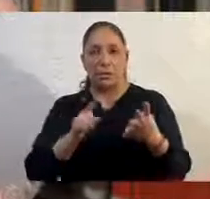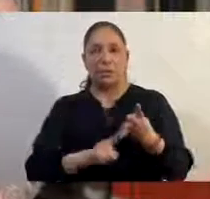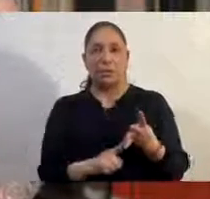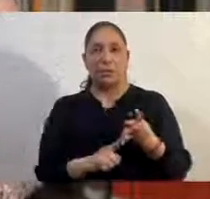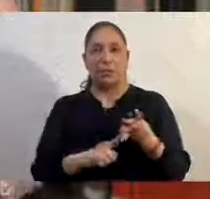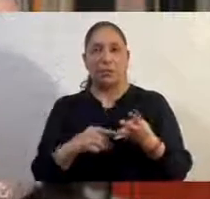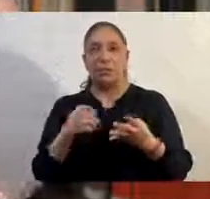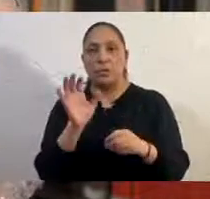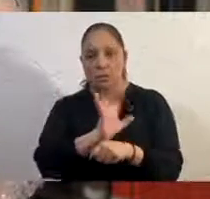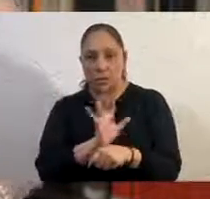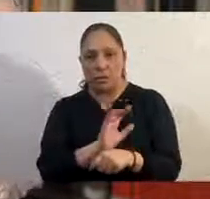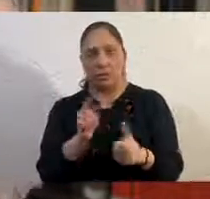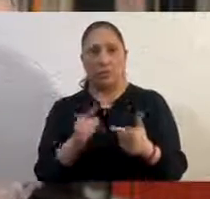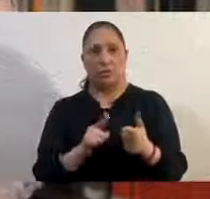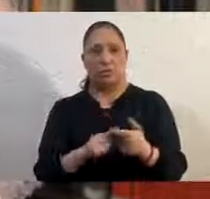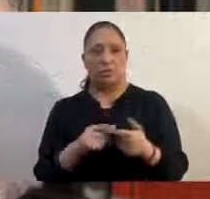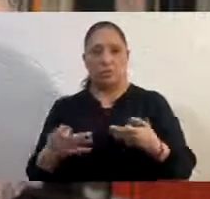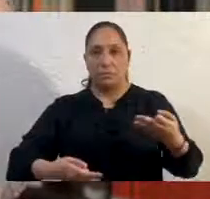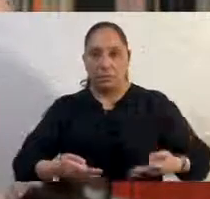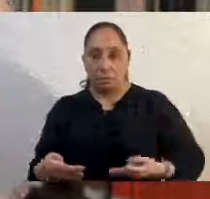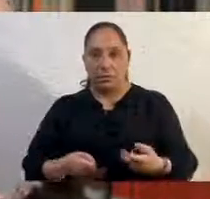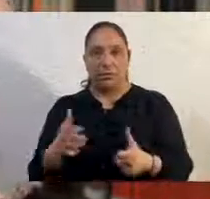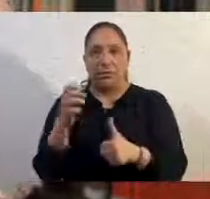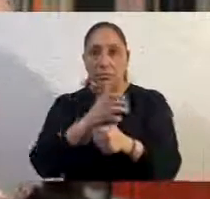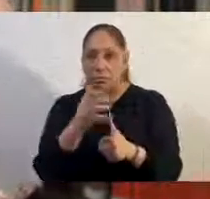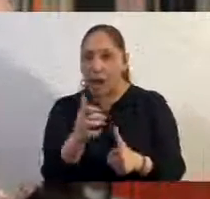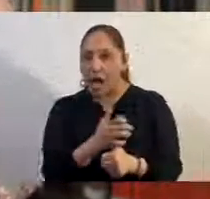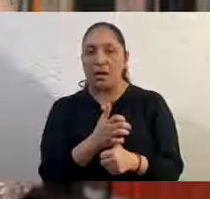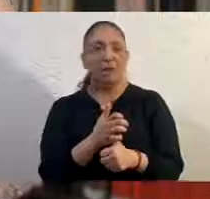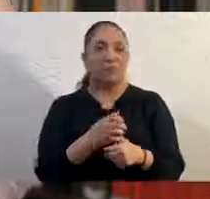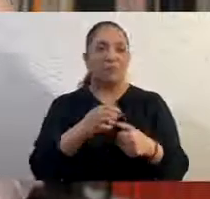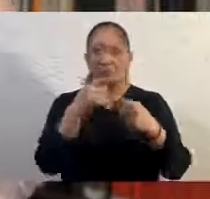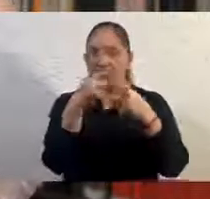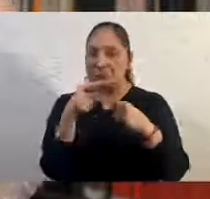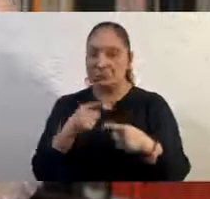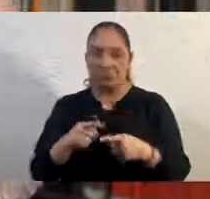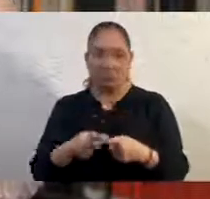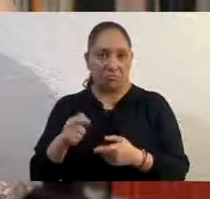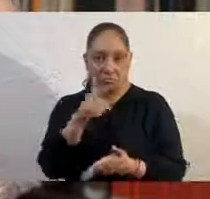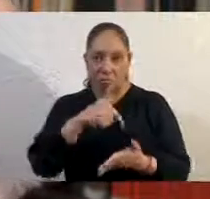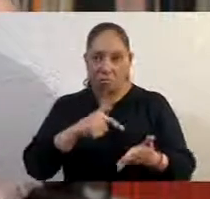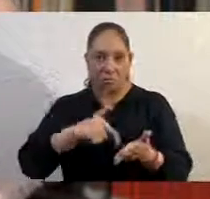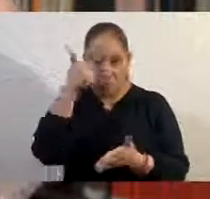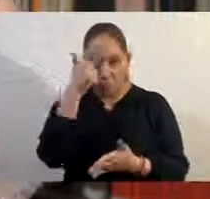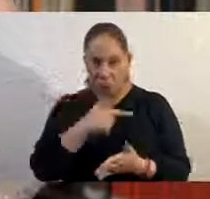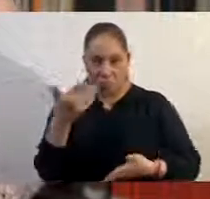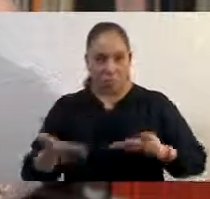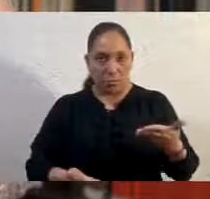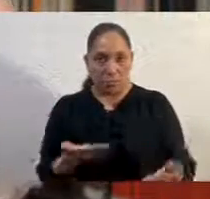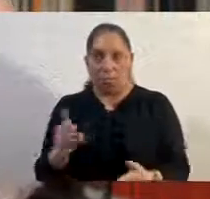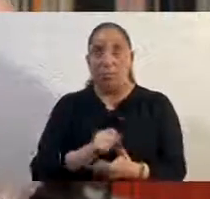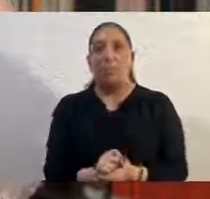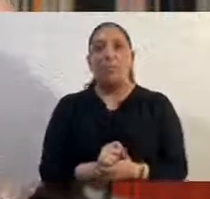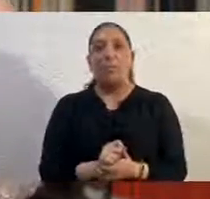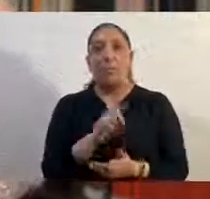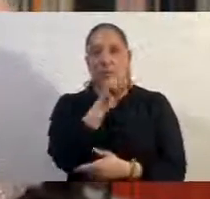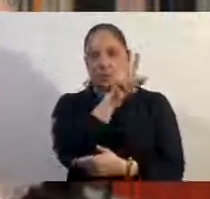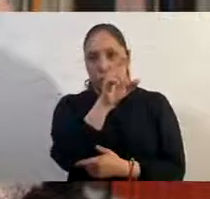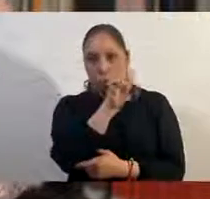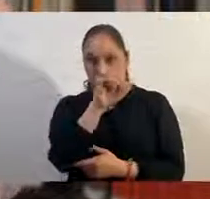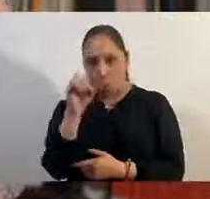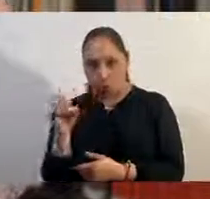bares, centros nocturnos, discotecas, salones de fiesta, deportivos, zoológicos, pilares,